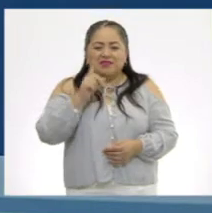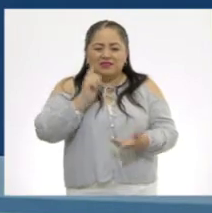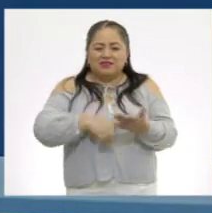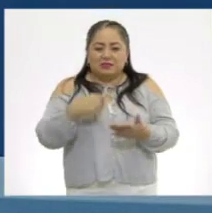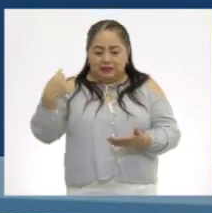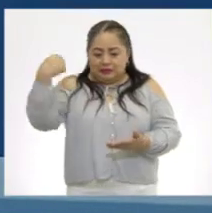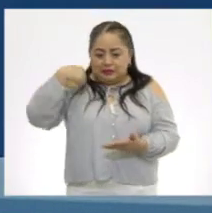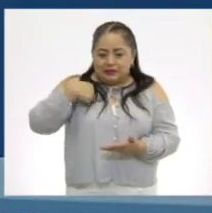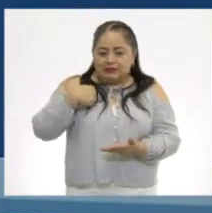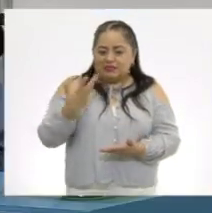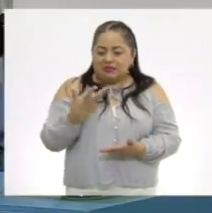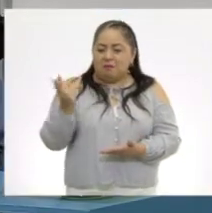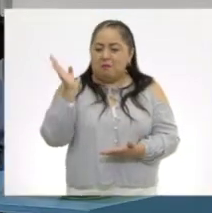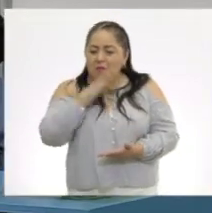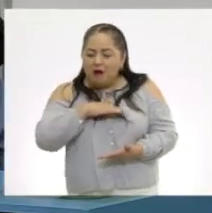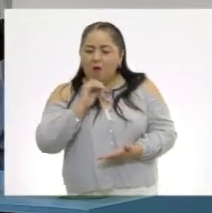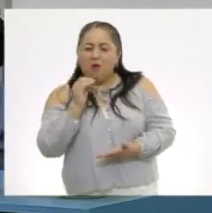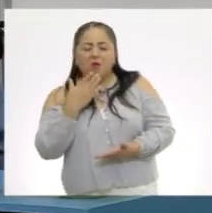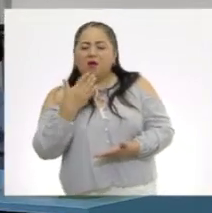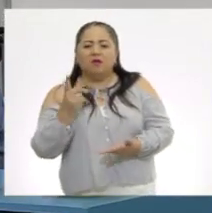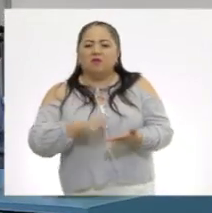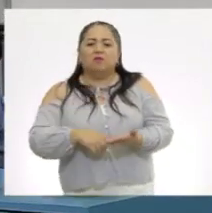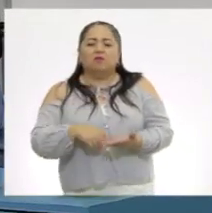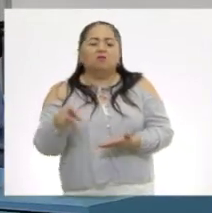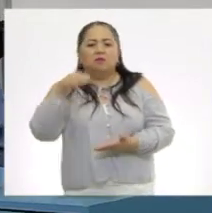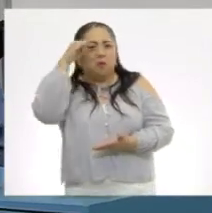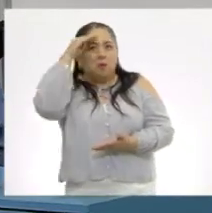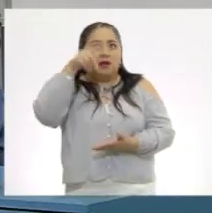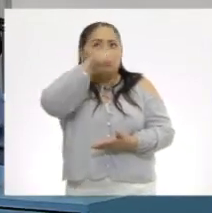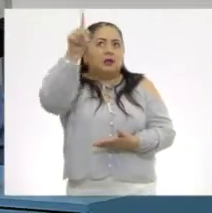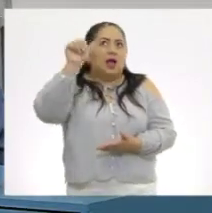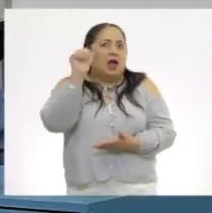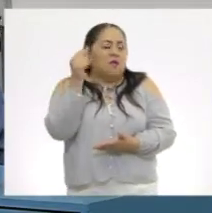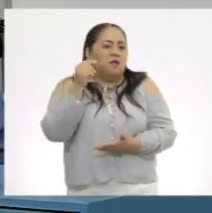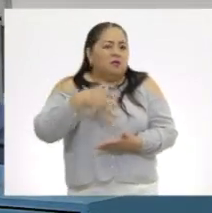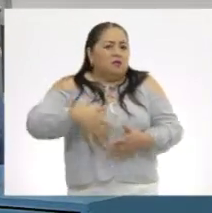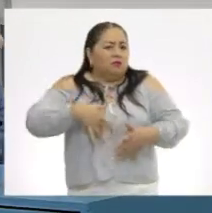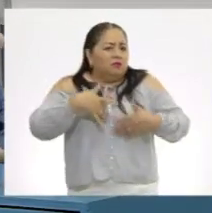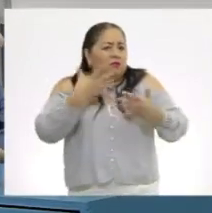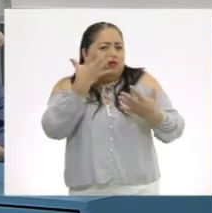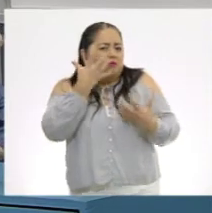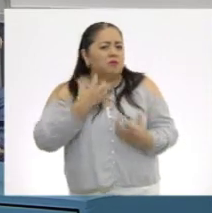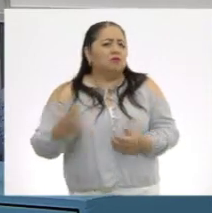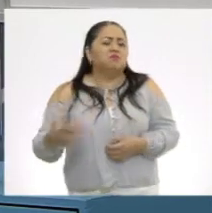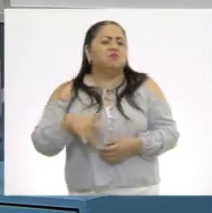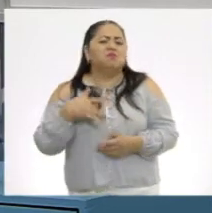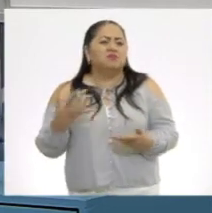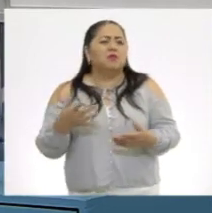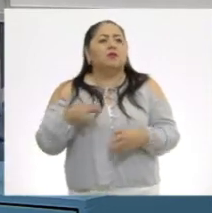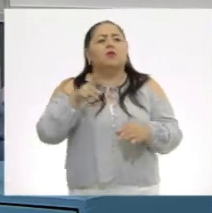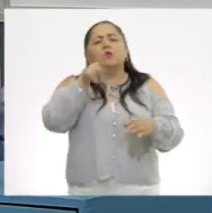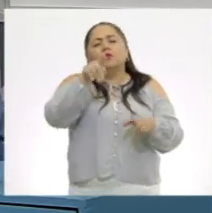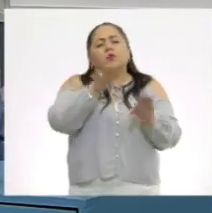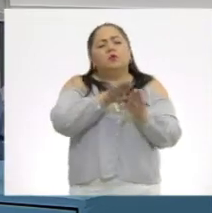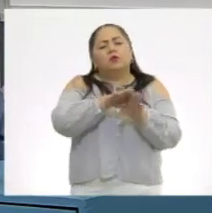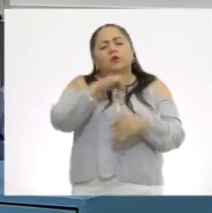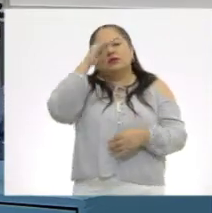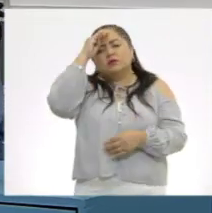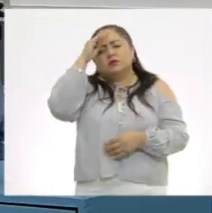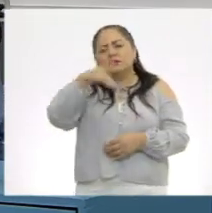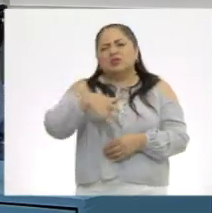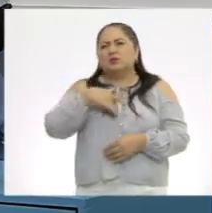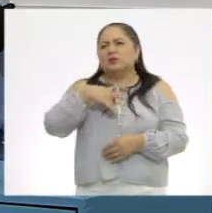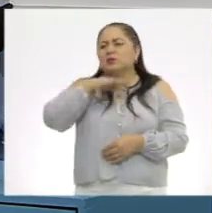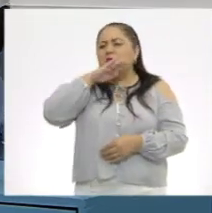lo que hizo y que eso fuera a afectar a otras personas. ¿Cómo crees que se haya sentido tu mamá